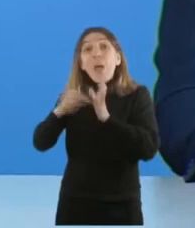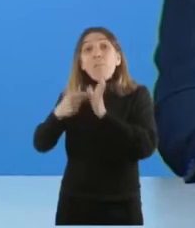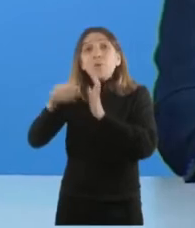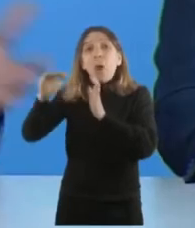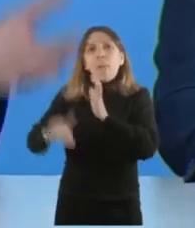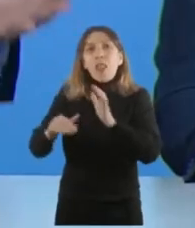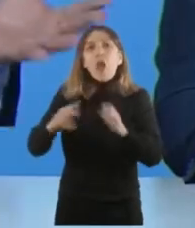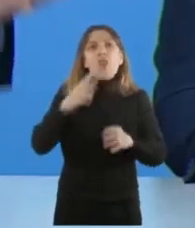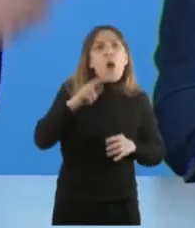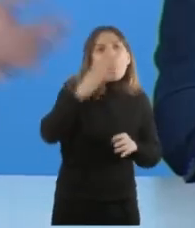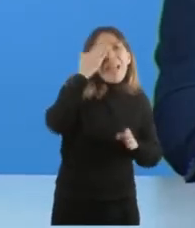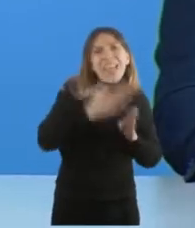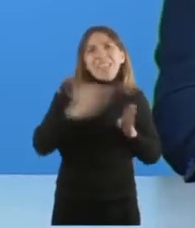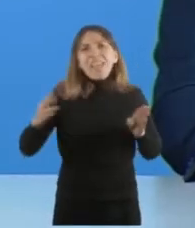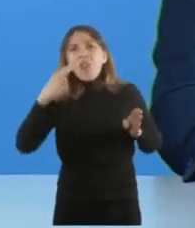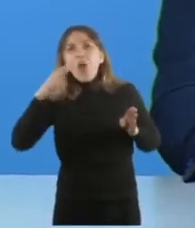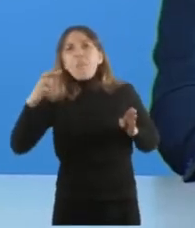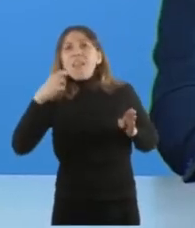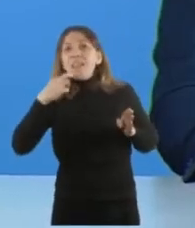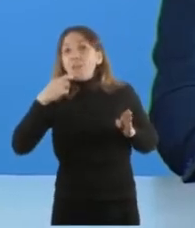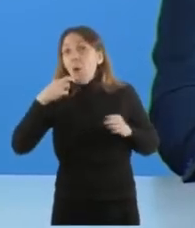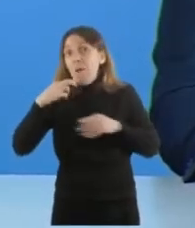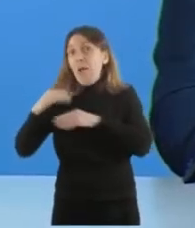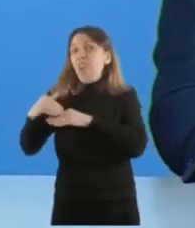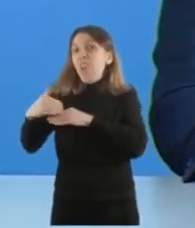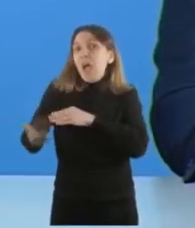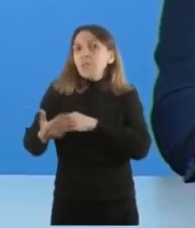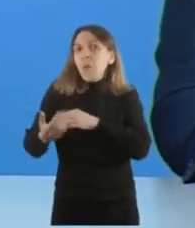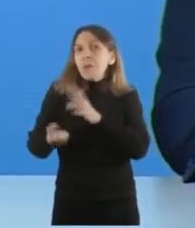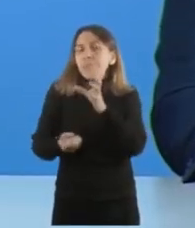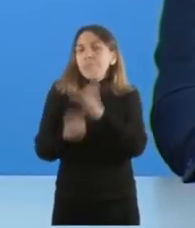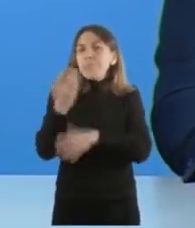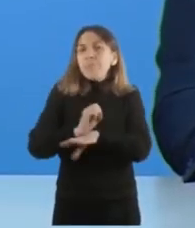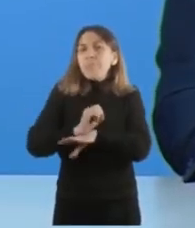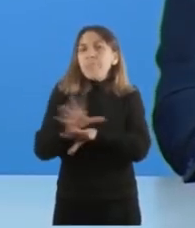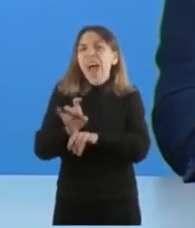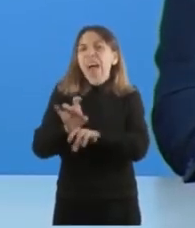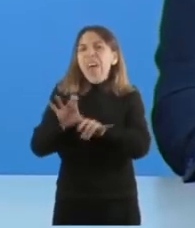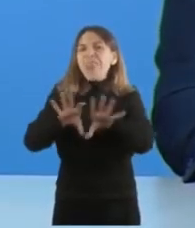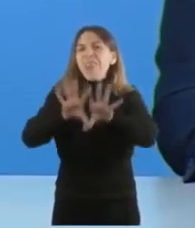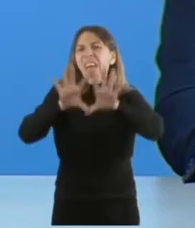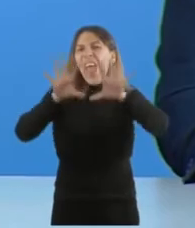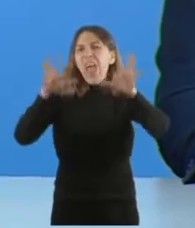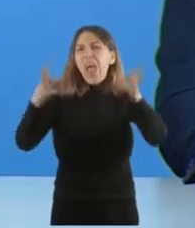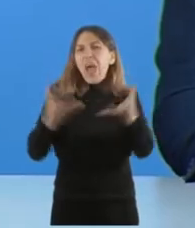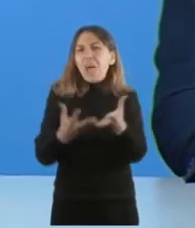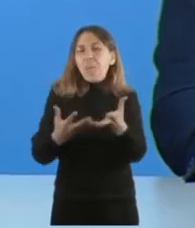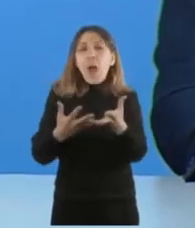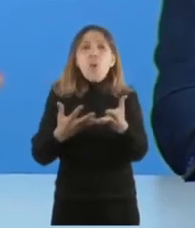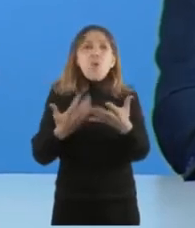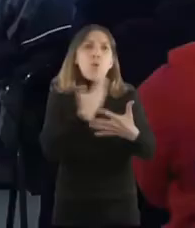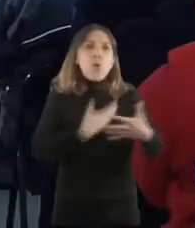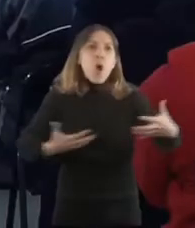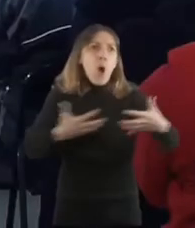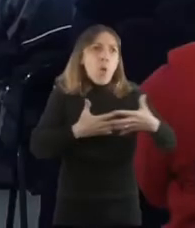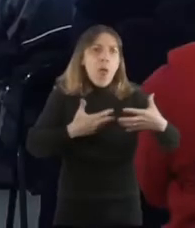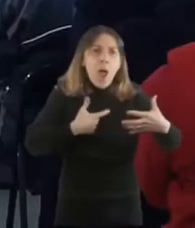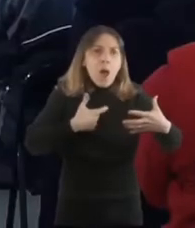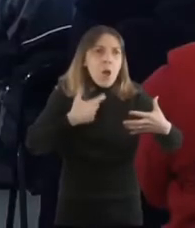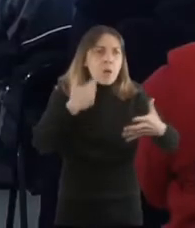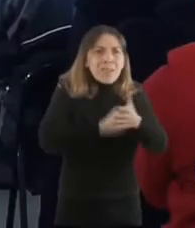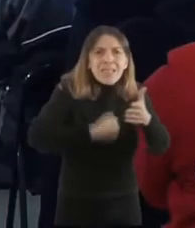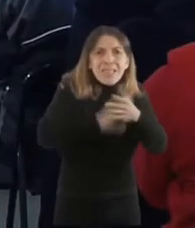Y después vino la pandemia, que a la Argentina la obligó a enfrentar sus obligaciones sin crédito,